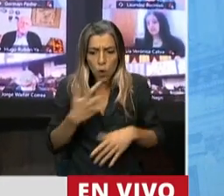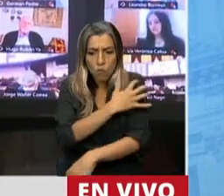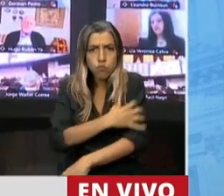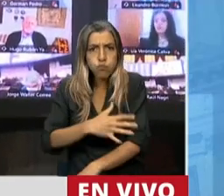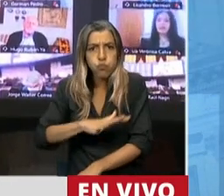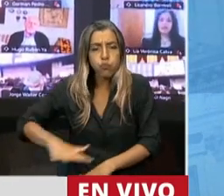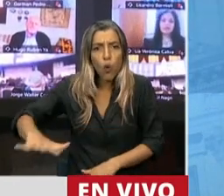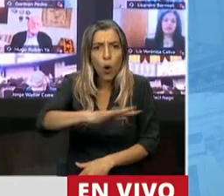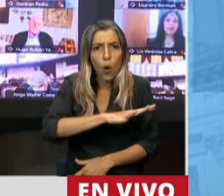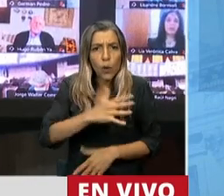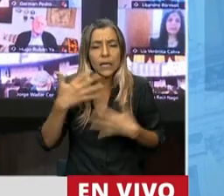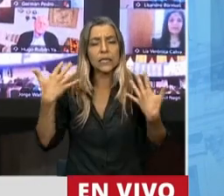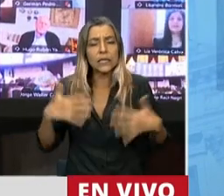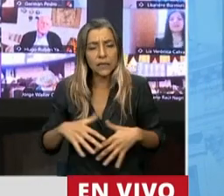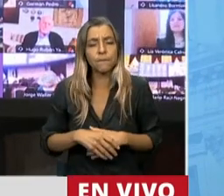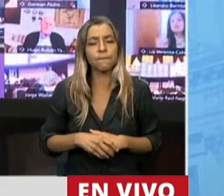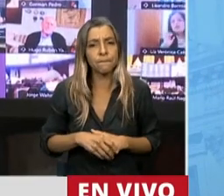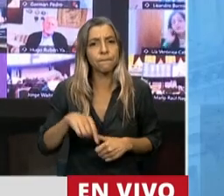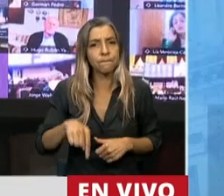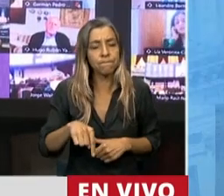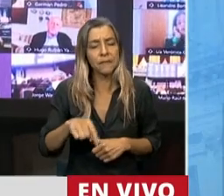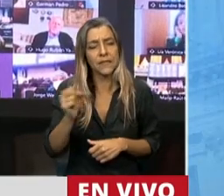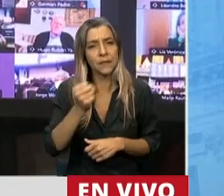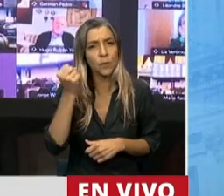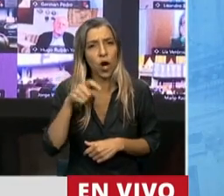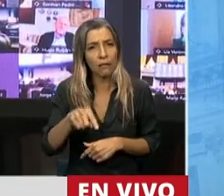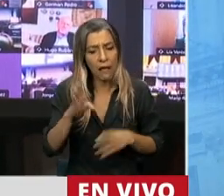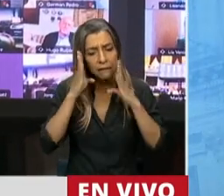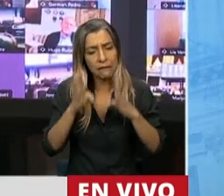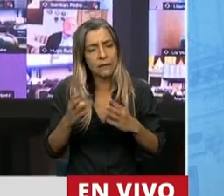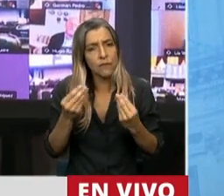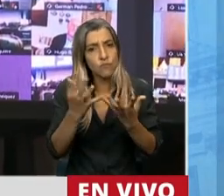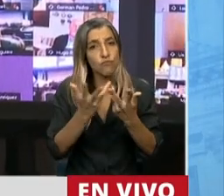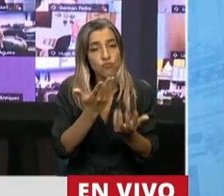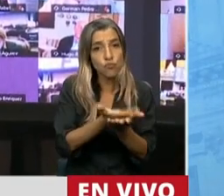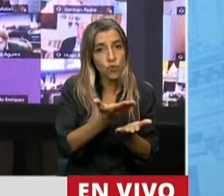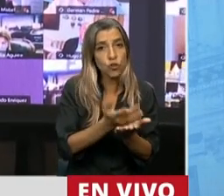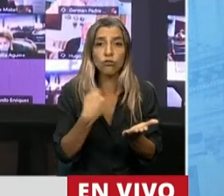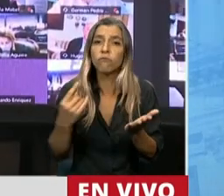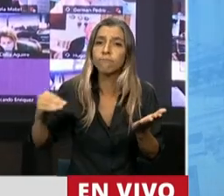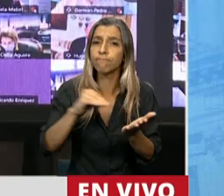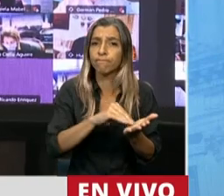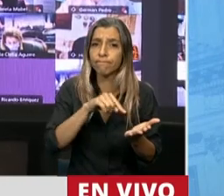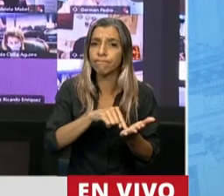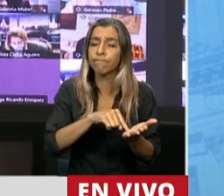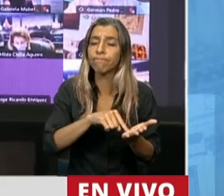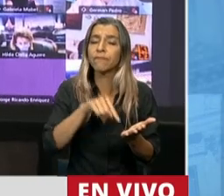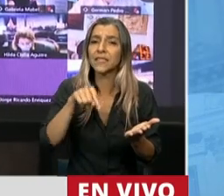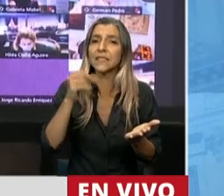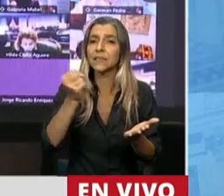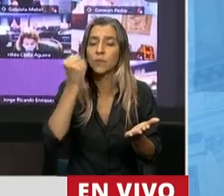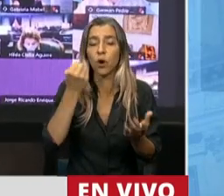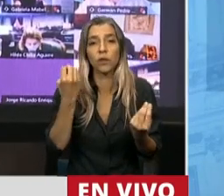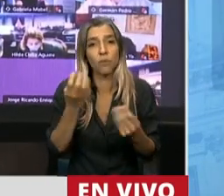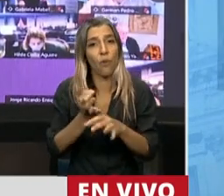este dato de la pobreza central en este proyecto que estamos tratando? Porque justamente la